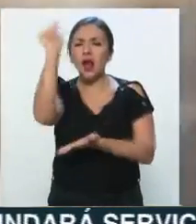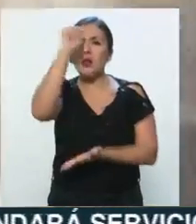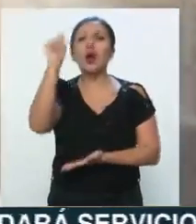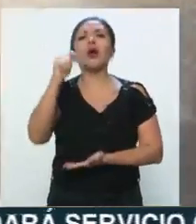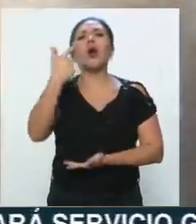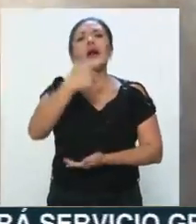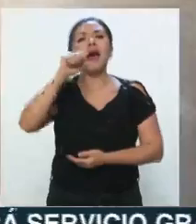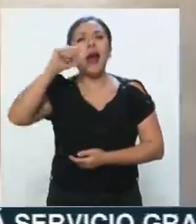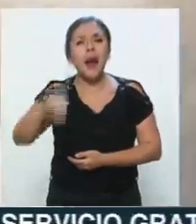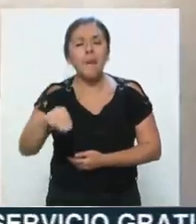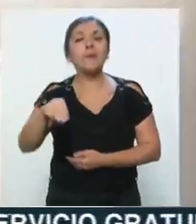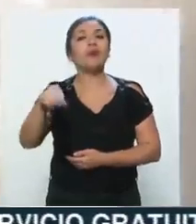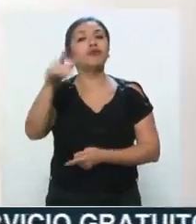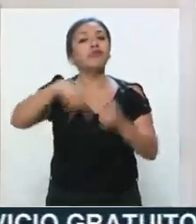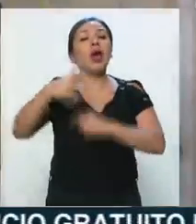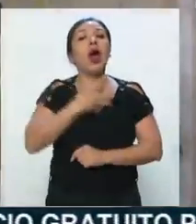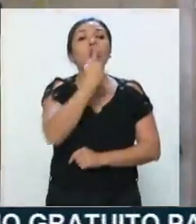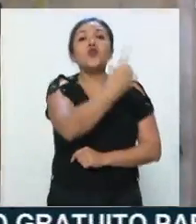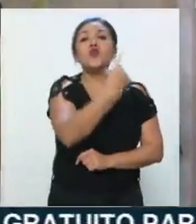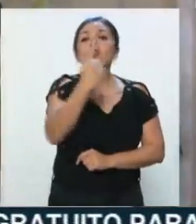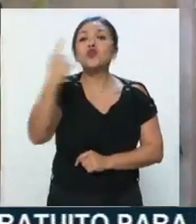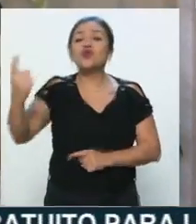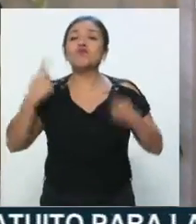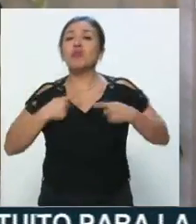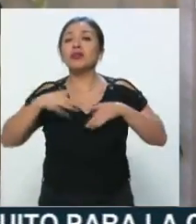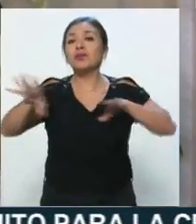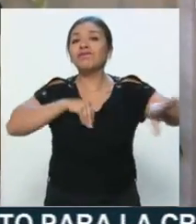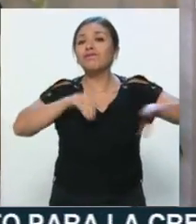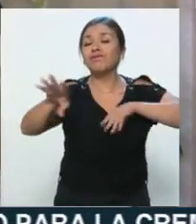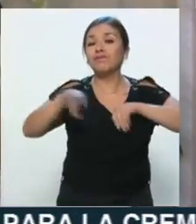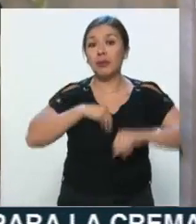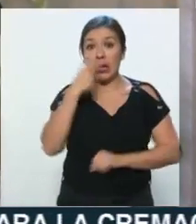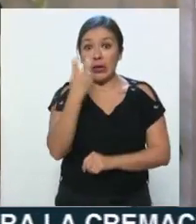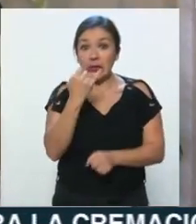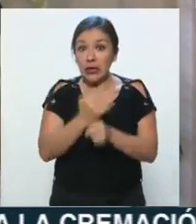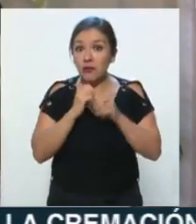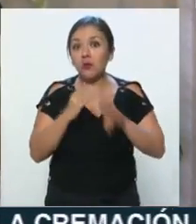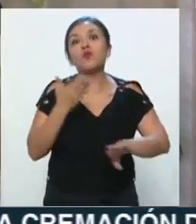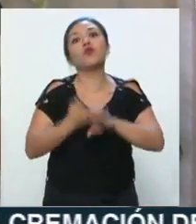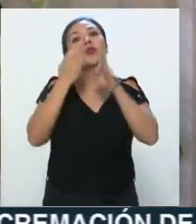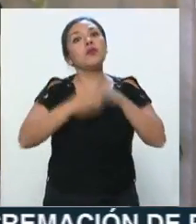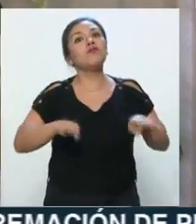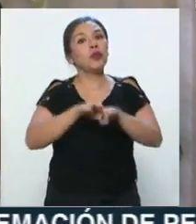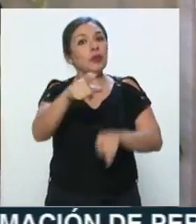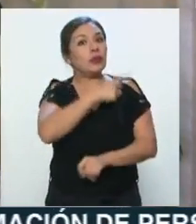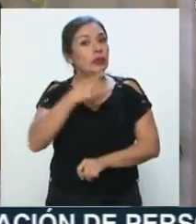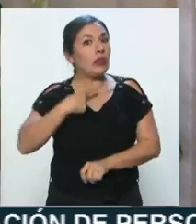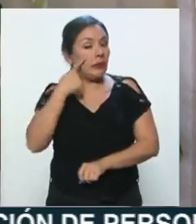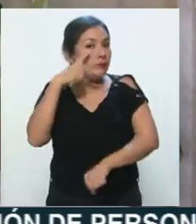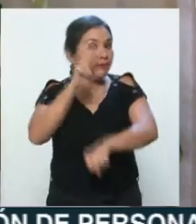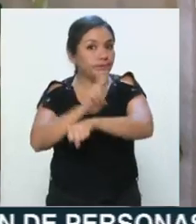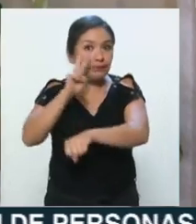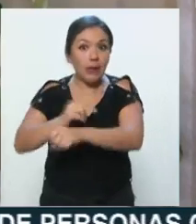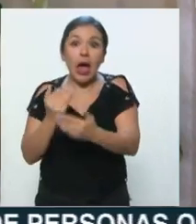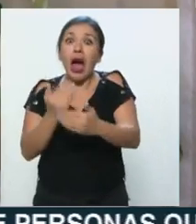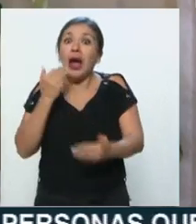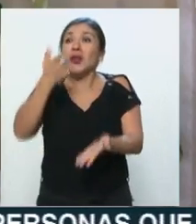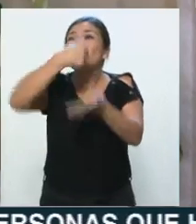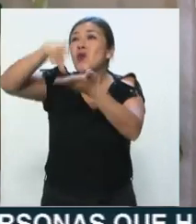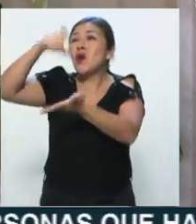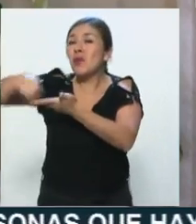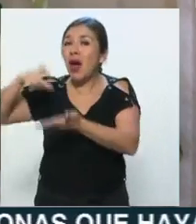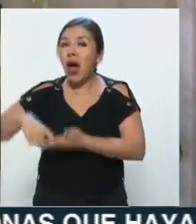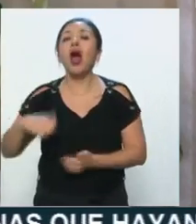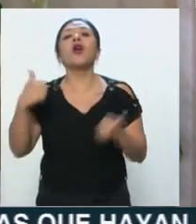tienen 1 cada 1. Y bueno, esta es información por supuesto importante para que usted lo tome en cuenta al momento de ir a realizar las